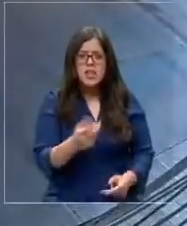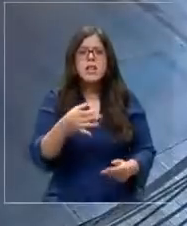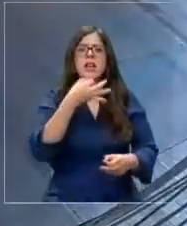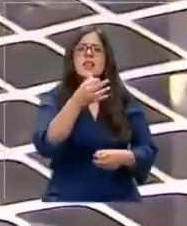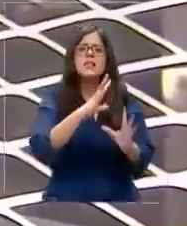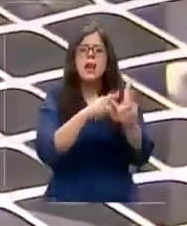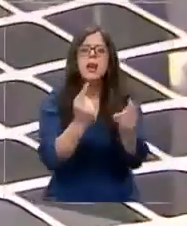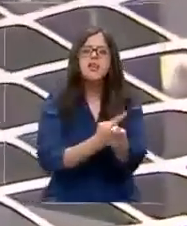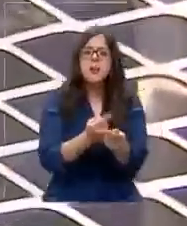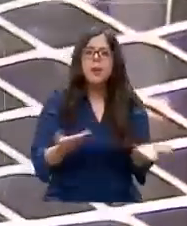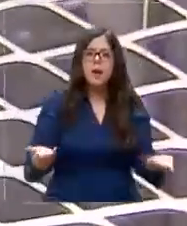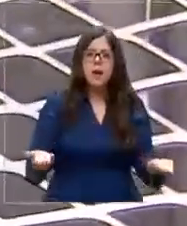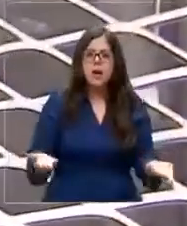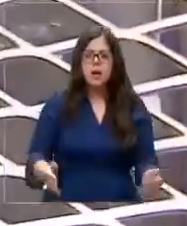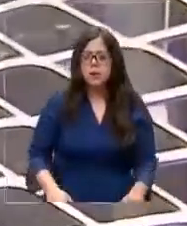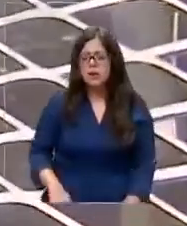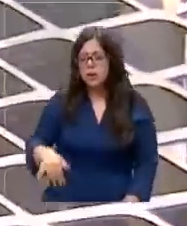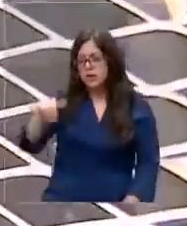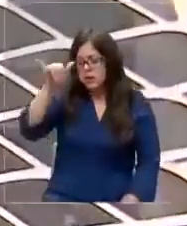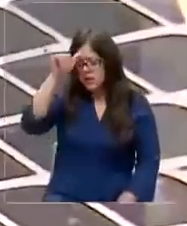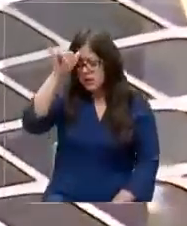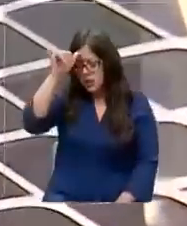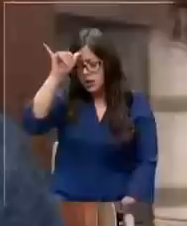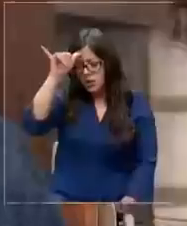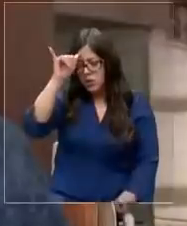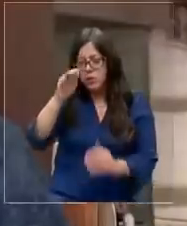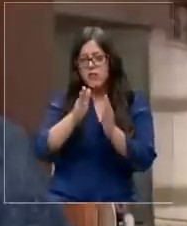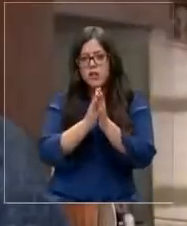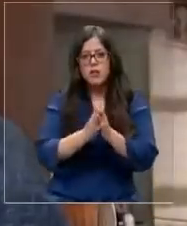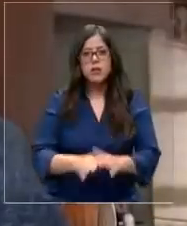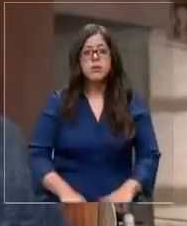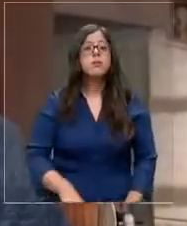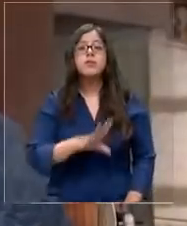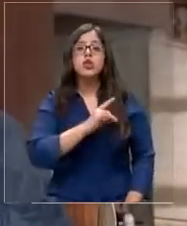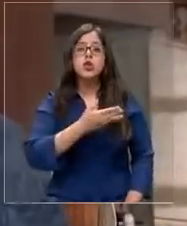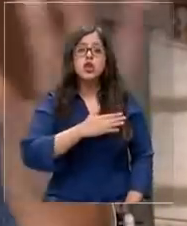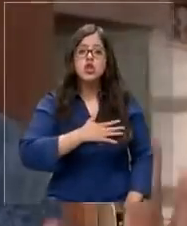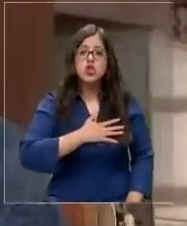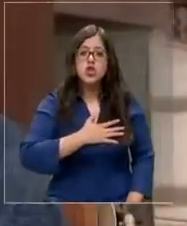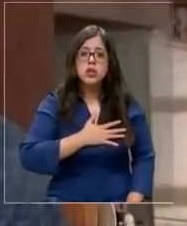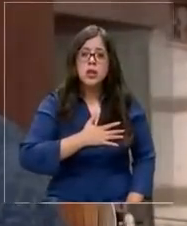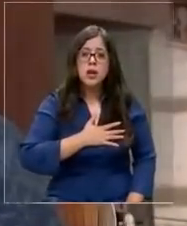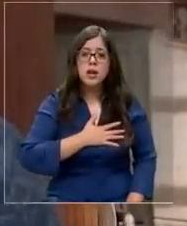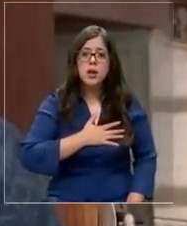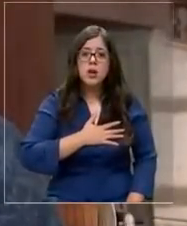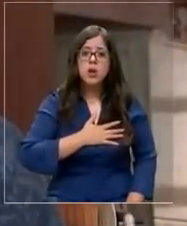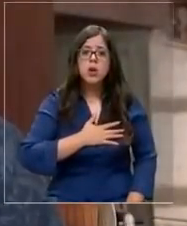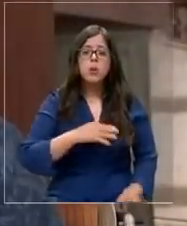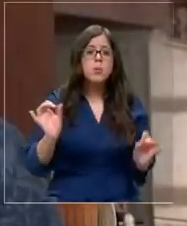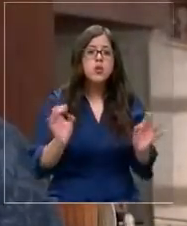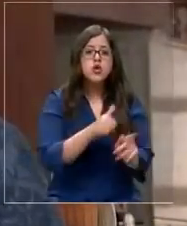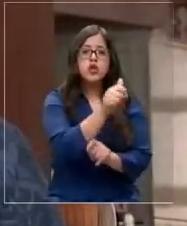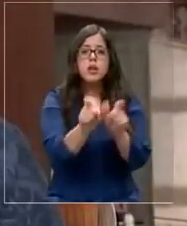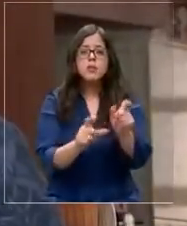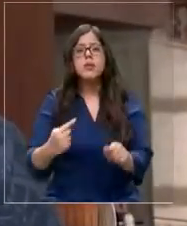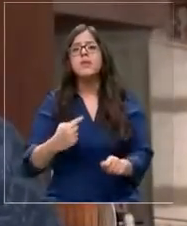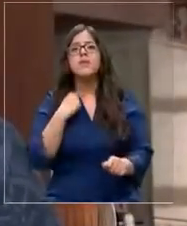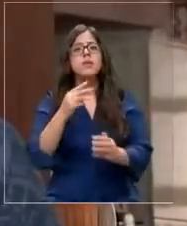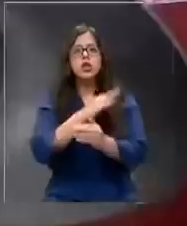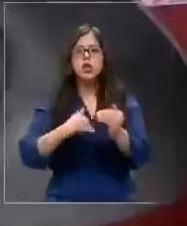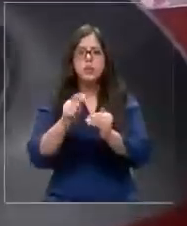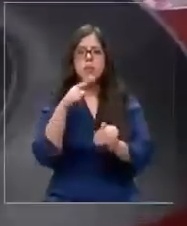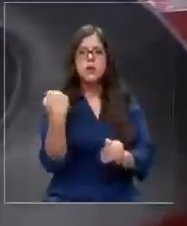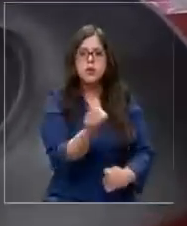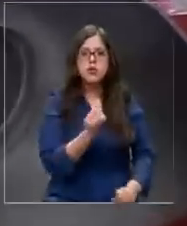dices a la familia? Que me perdone, por favor. El dolor que tengo yo lo deben tener todas las demás víctimas que han pasado por lo que estamos